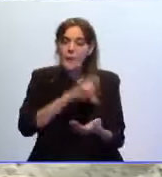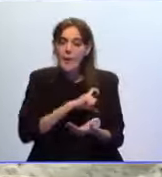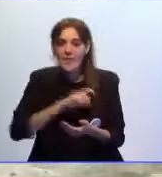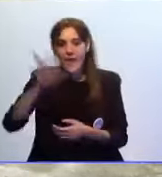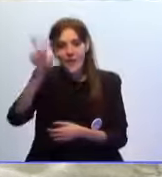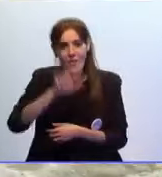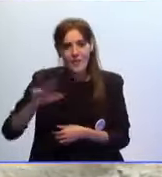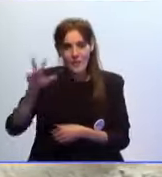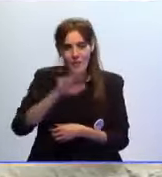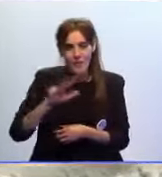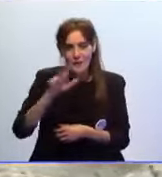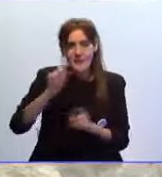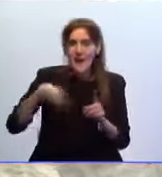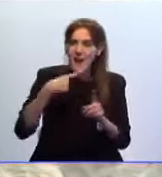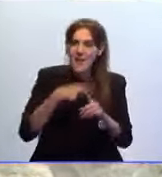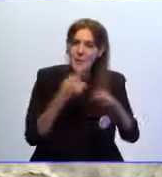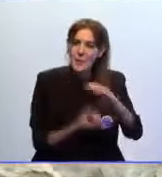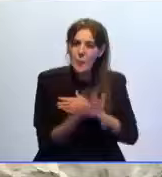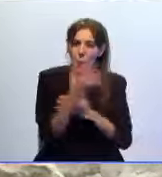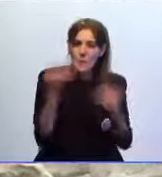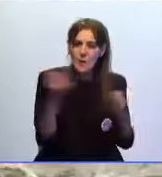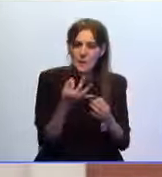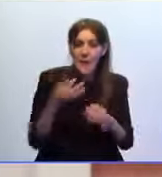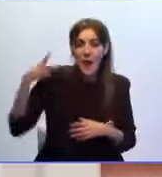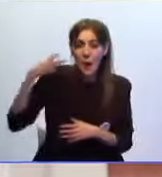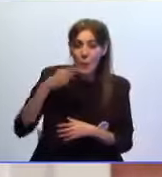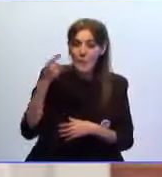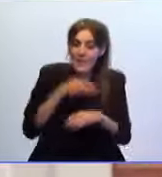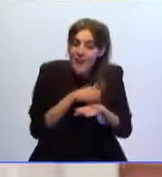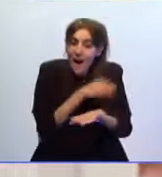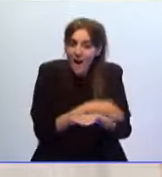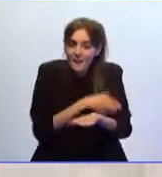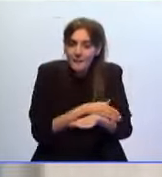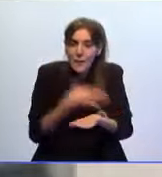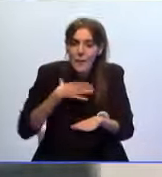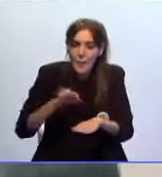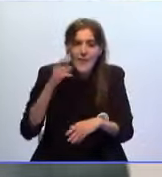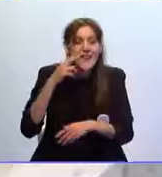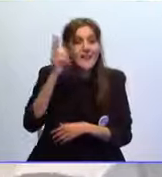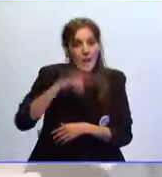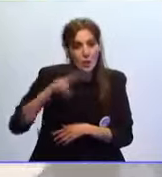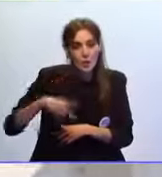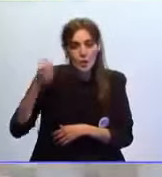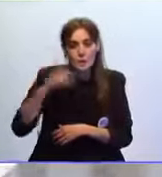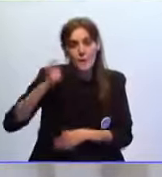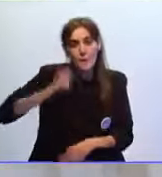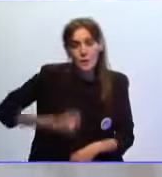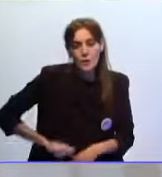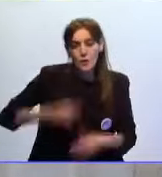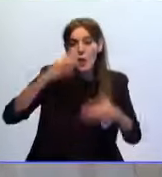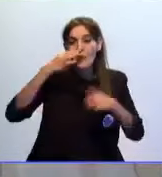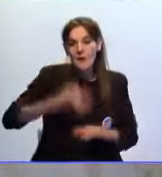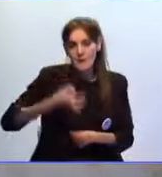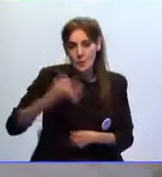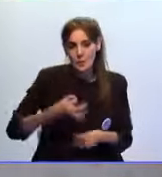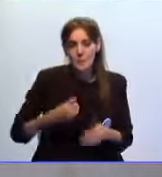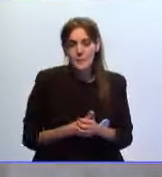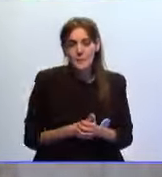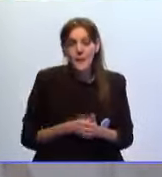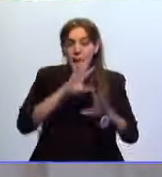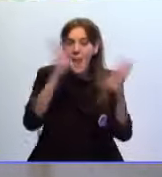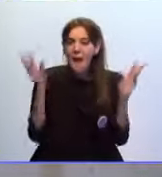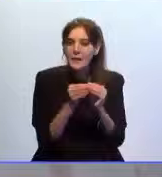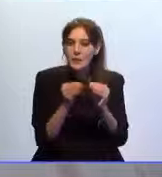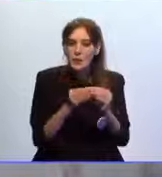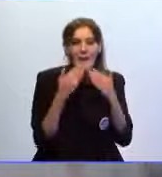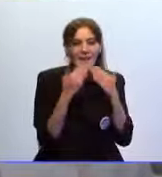nacionales, además de impulsar la jubilación anticipada y el reconocimiento como profesión de riesgo. En general, han